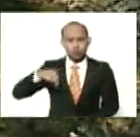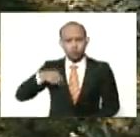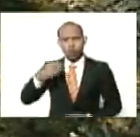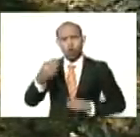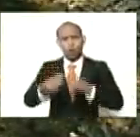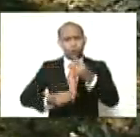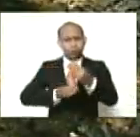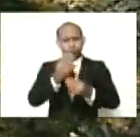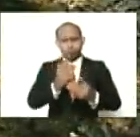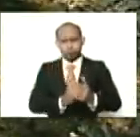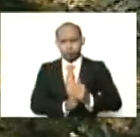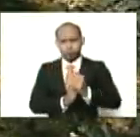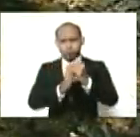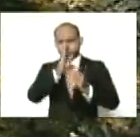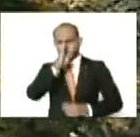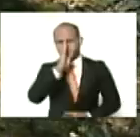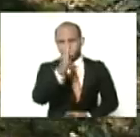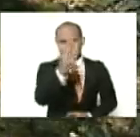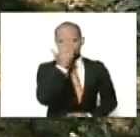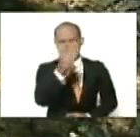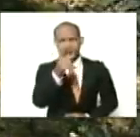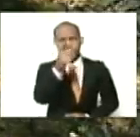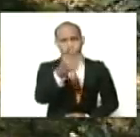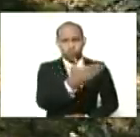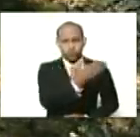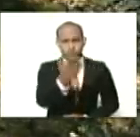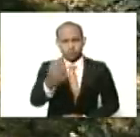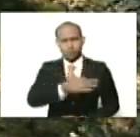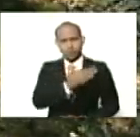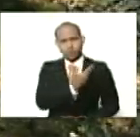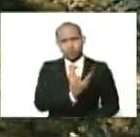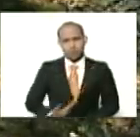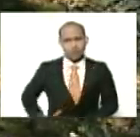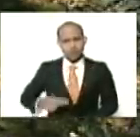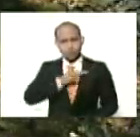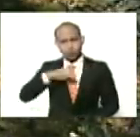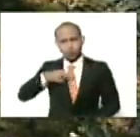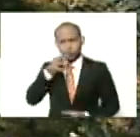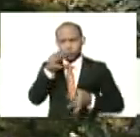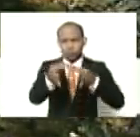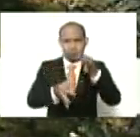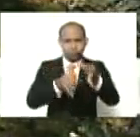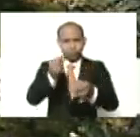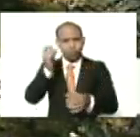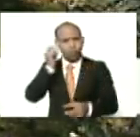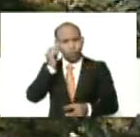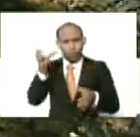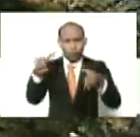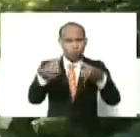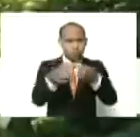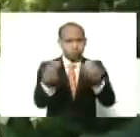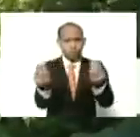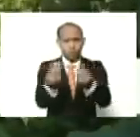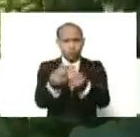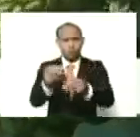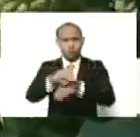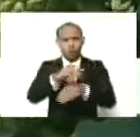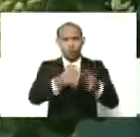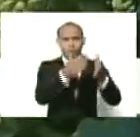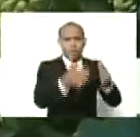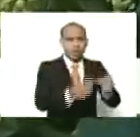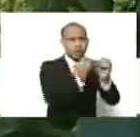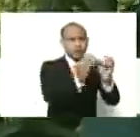dirigirnos hacia usted y con esto le explico, señor presidente, de que las mujeres con uqueras con el ministerio nosotros nos